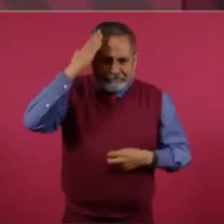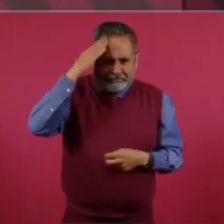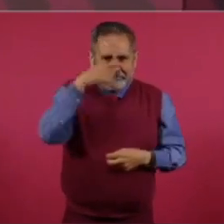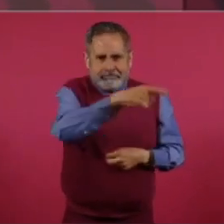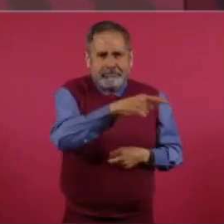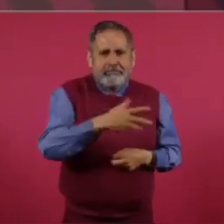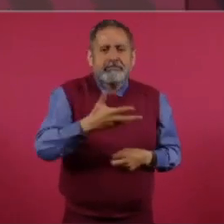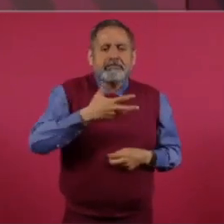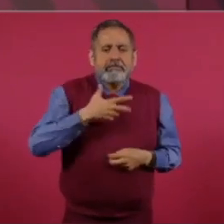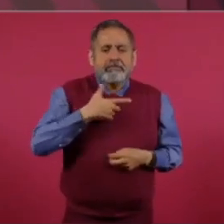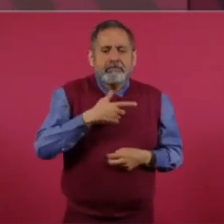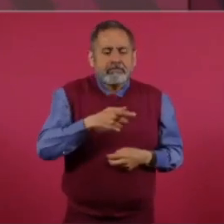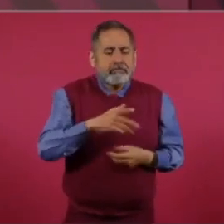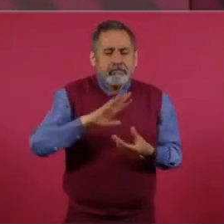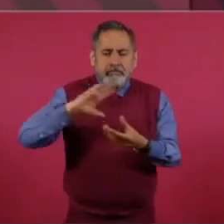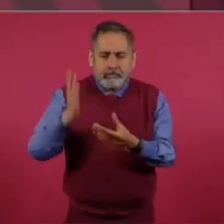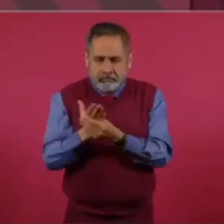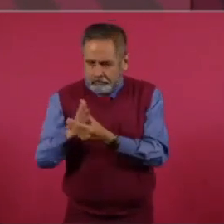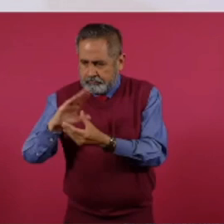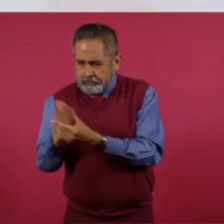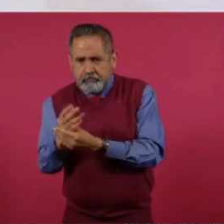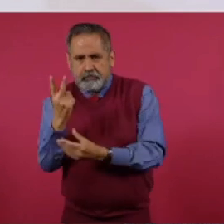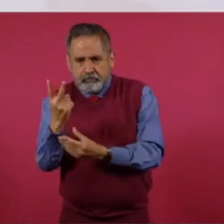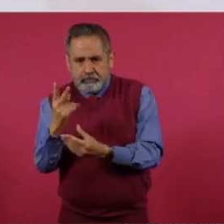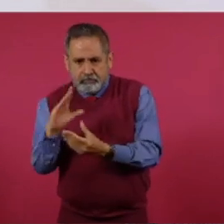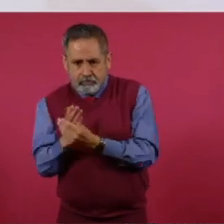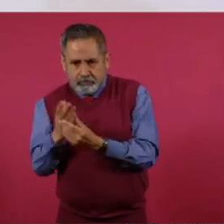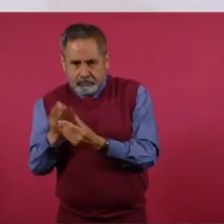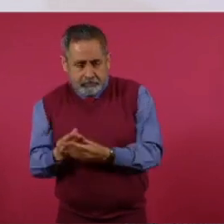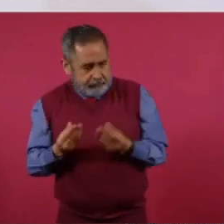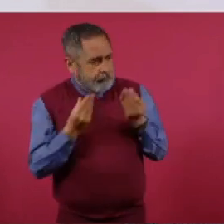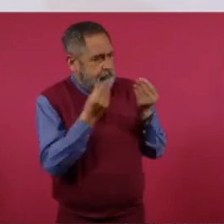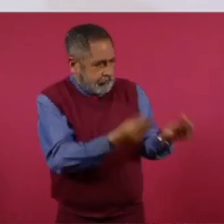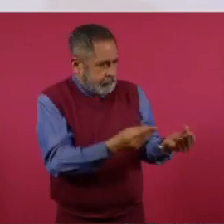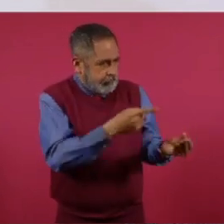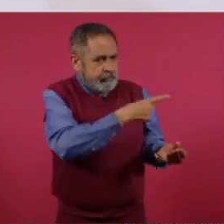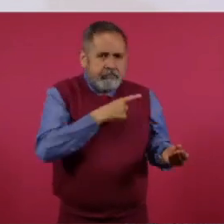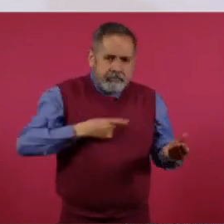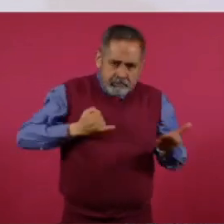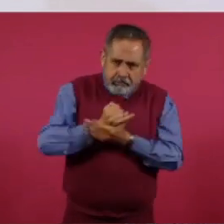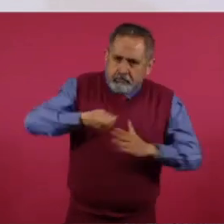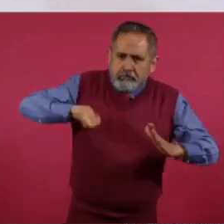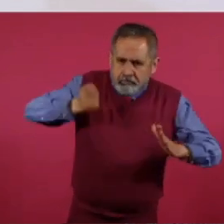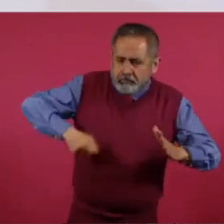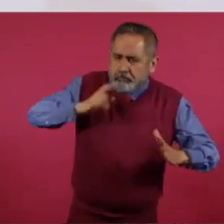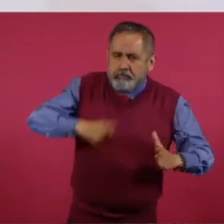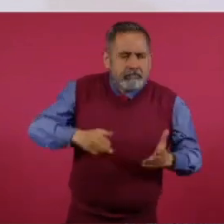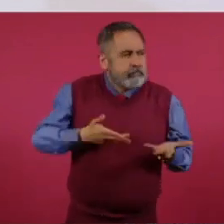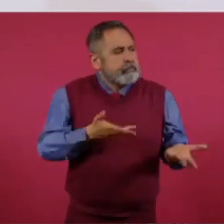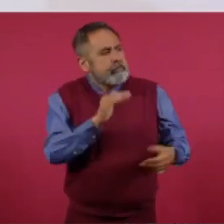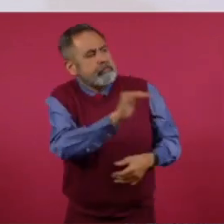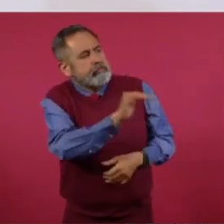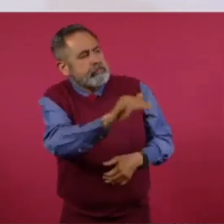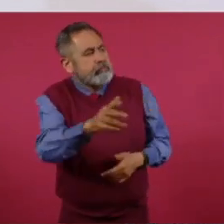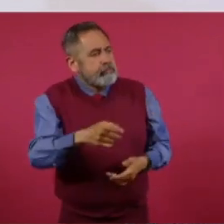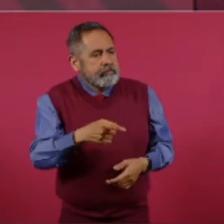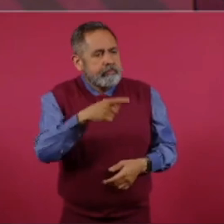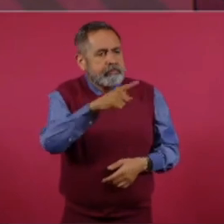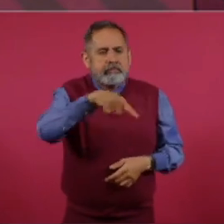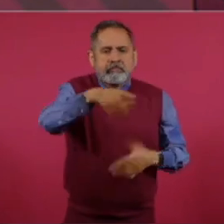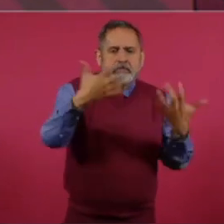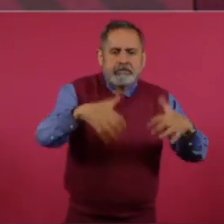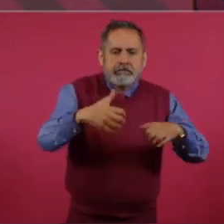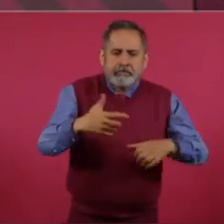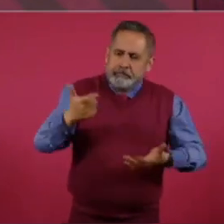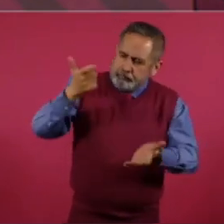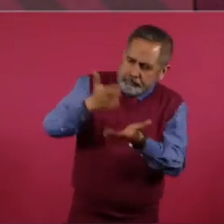Tienen un expediente ahí, dos expedientes que tienen que resolver sobre pagos de impuestos